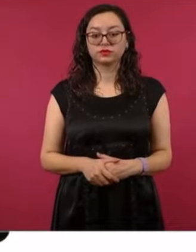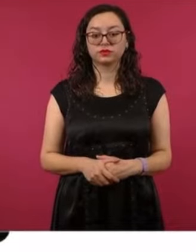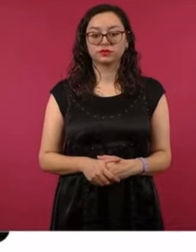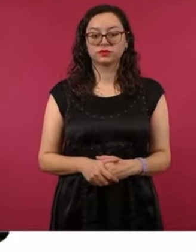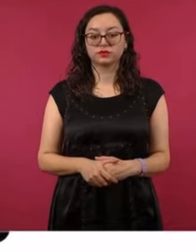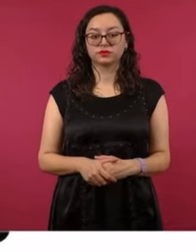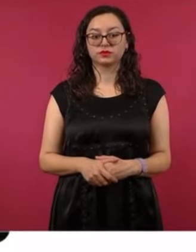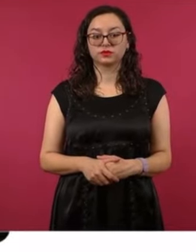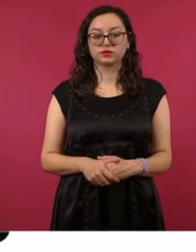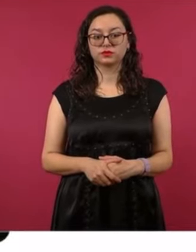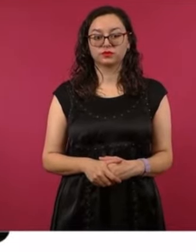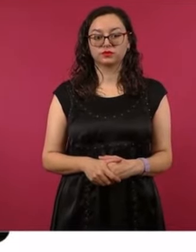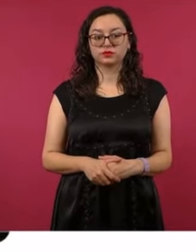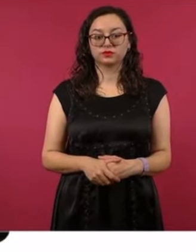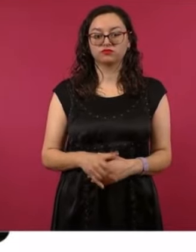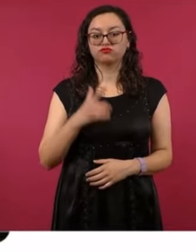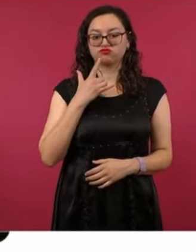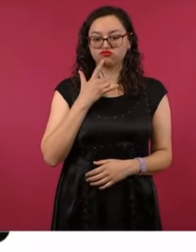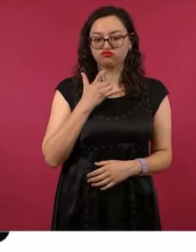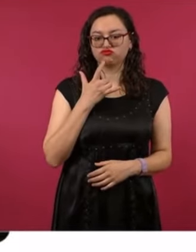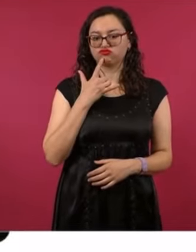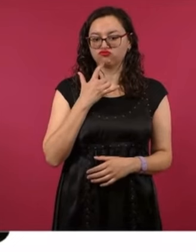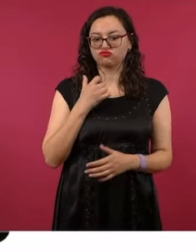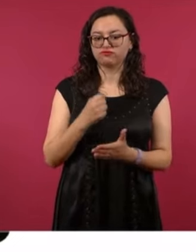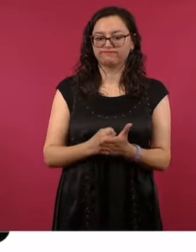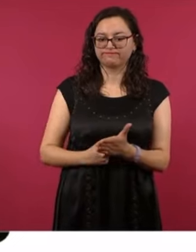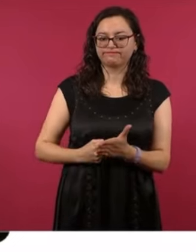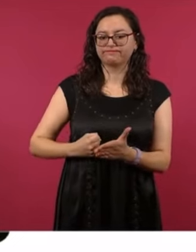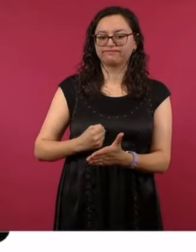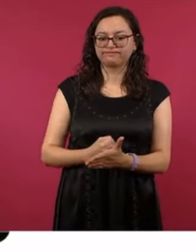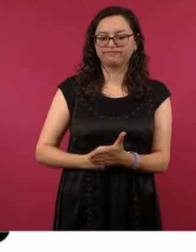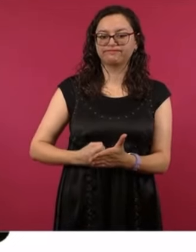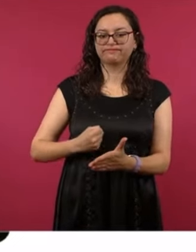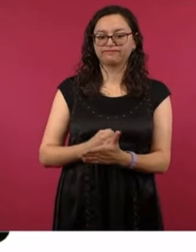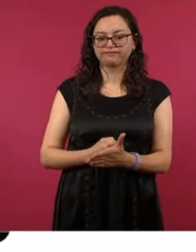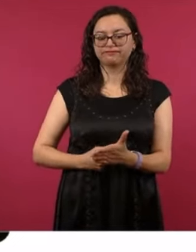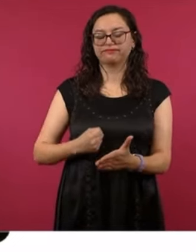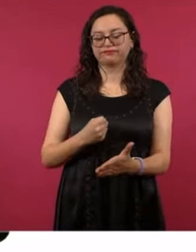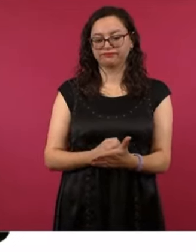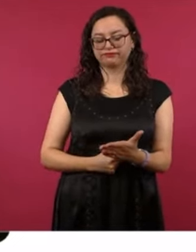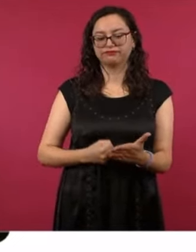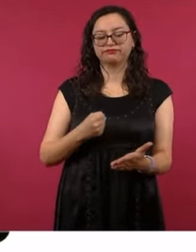luchando desde hace muchos años en Tabasco,